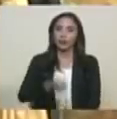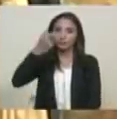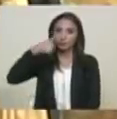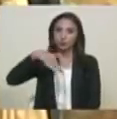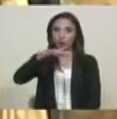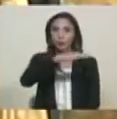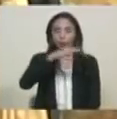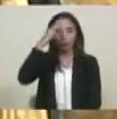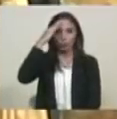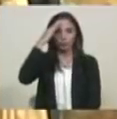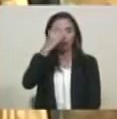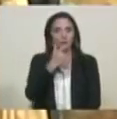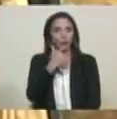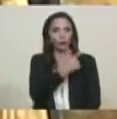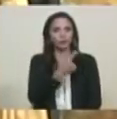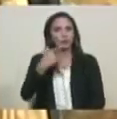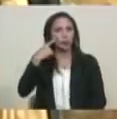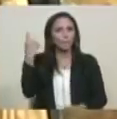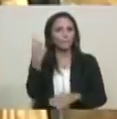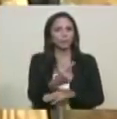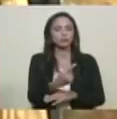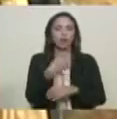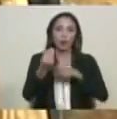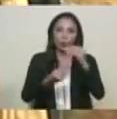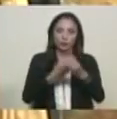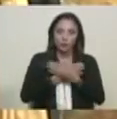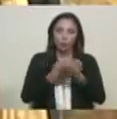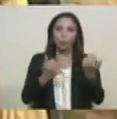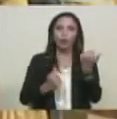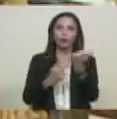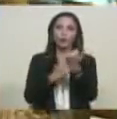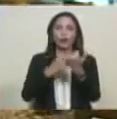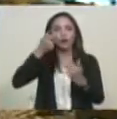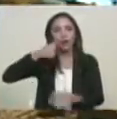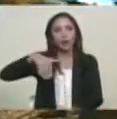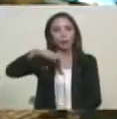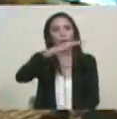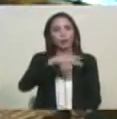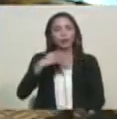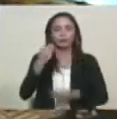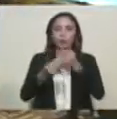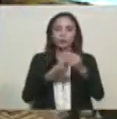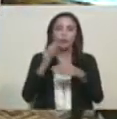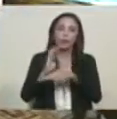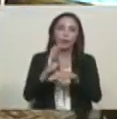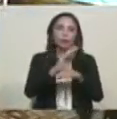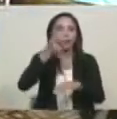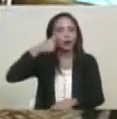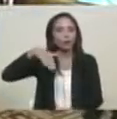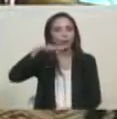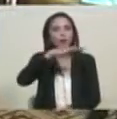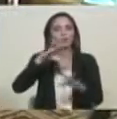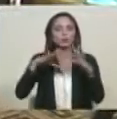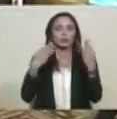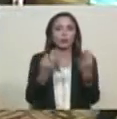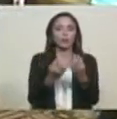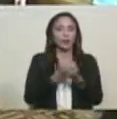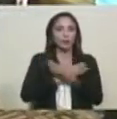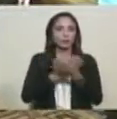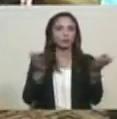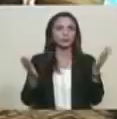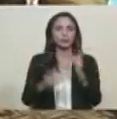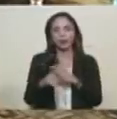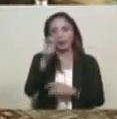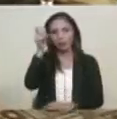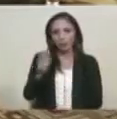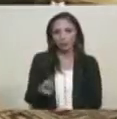sabe que nosotros cuando decimos algo lo hacemos por el bien común. Por el bien y protección del pueblo, de su familia. La